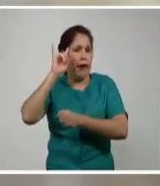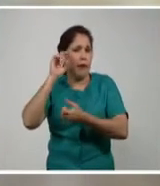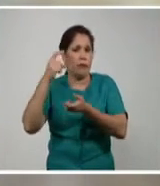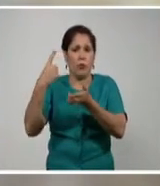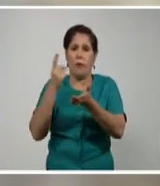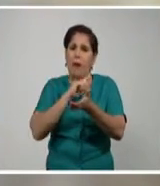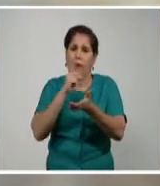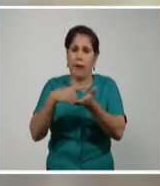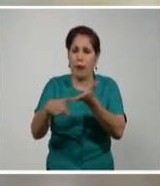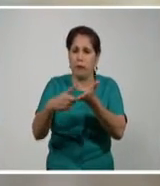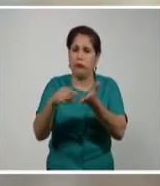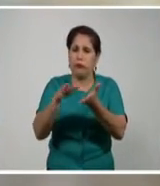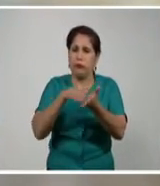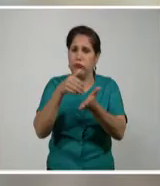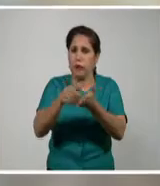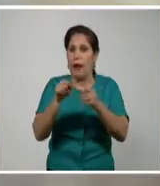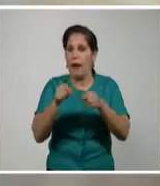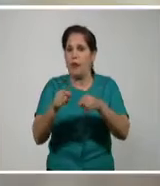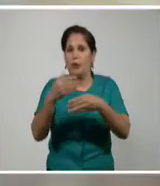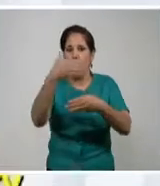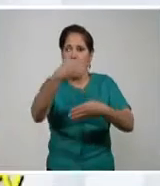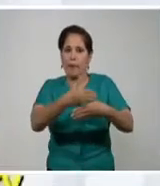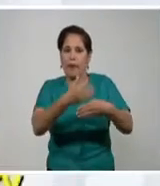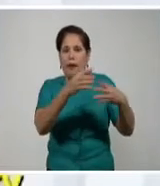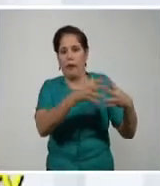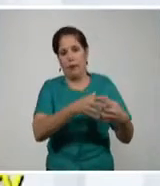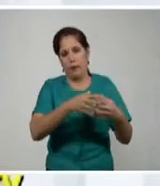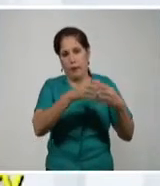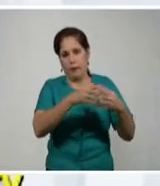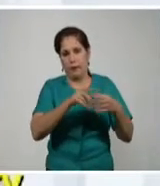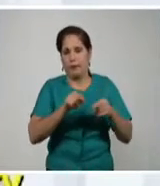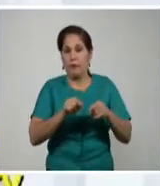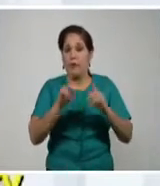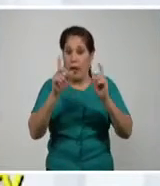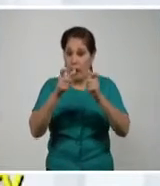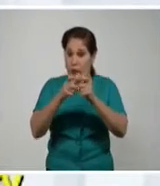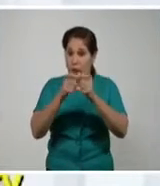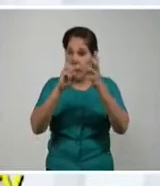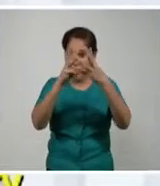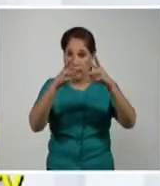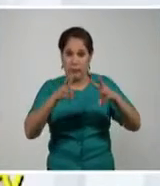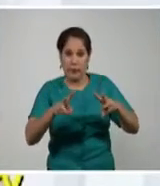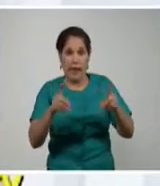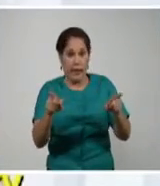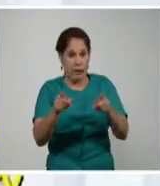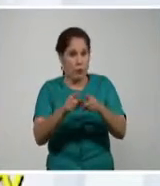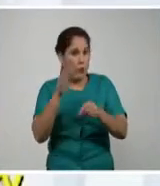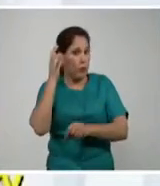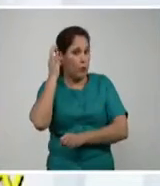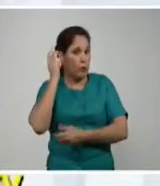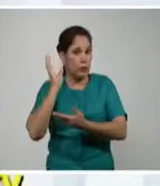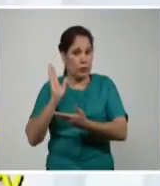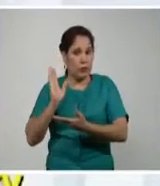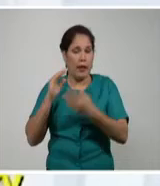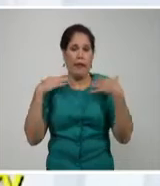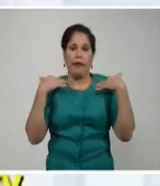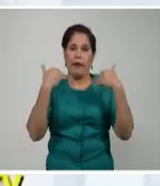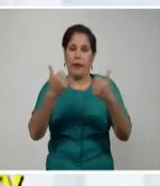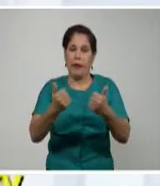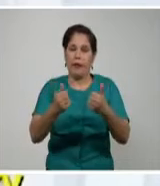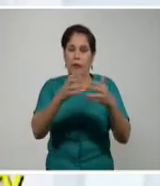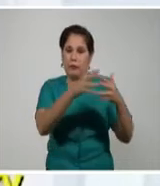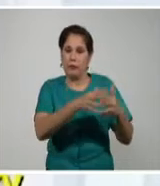productos, algo que impide las trabas del bloqueo. El encuentro lo resumió Sandra Giselle Ramírez, directora de